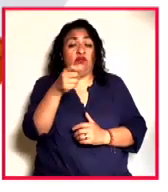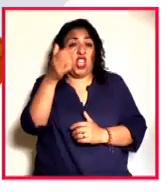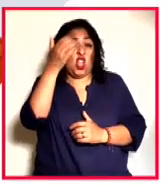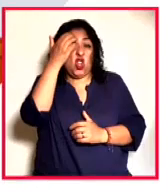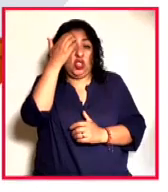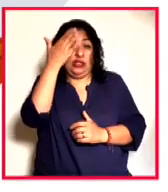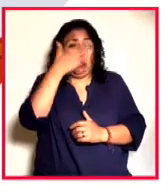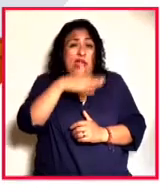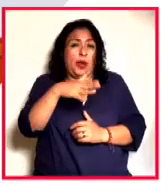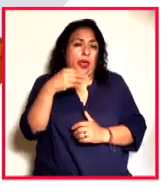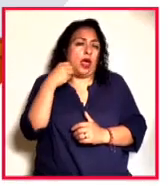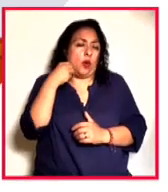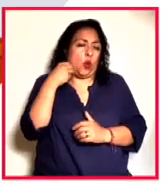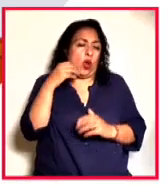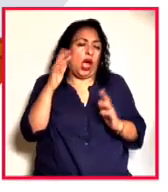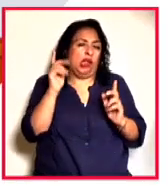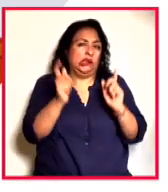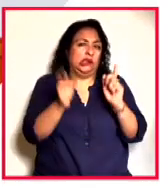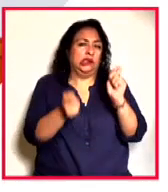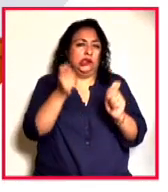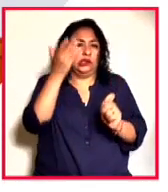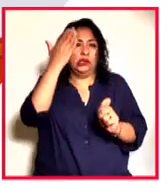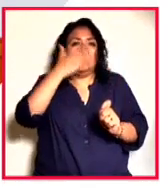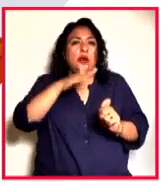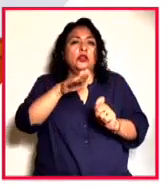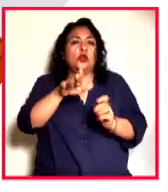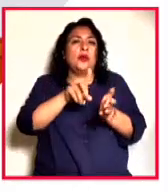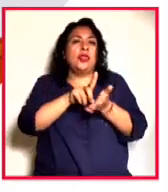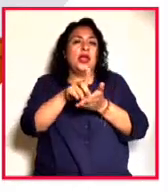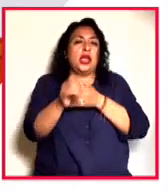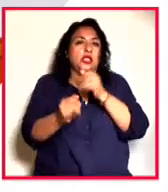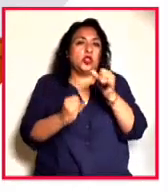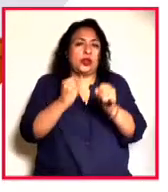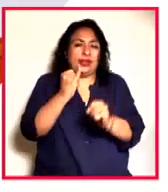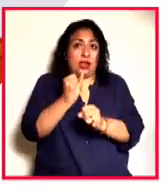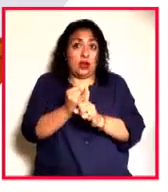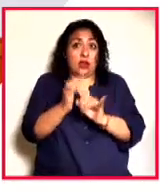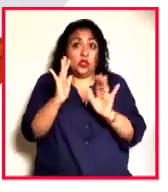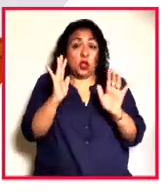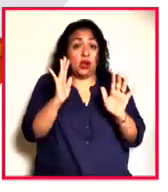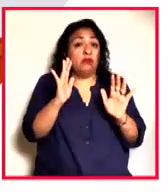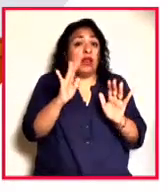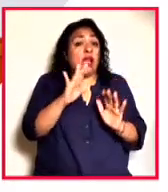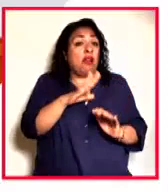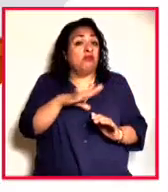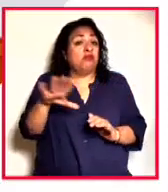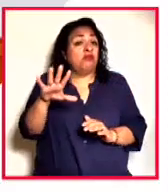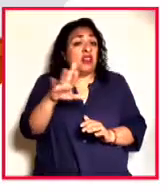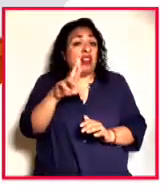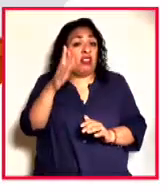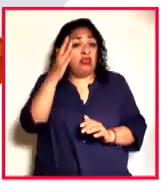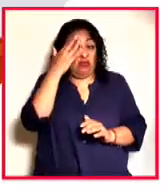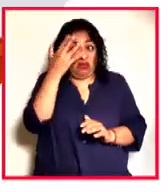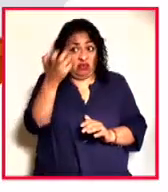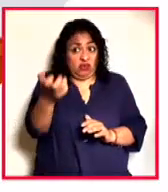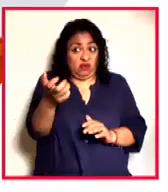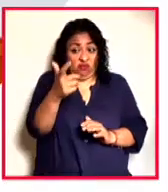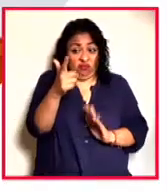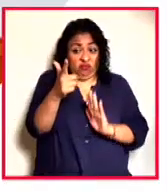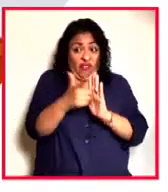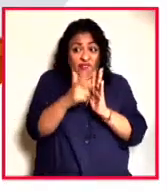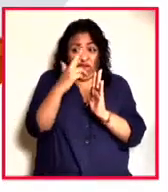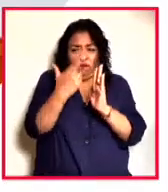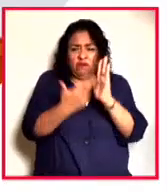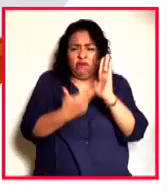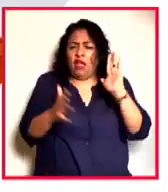abogado, hay que decirlo, un gran conocedor del derecho internacional, nunca reconoció que eso hubiese sido un auto ilegal, sin embargo, esto